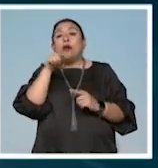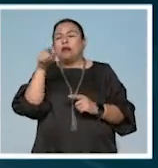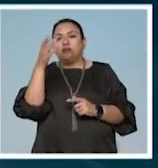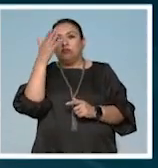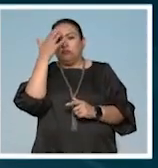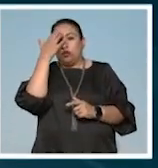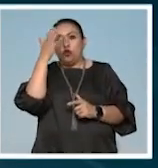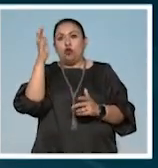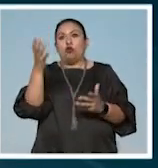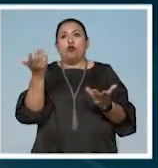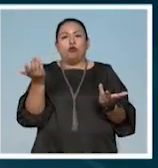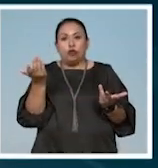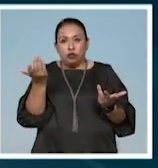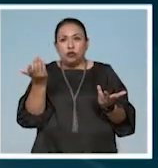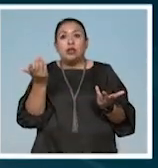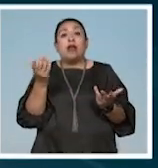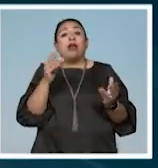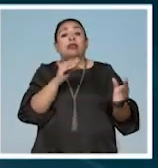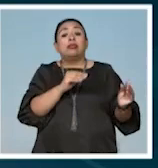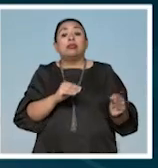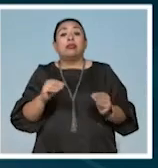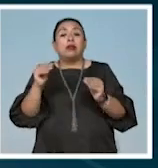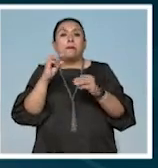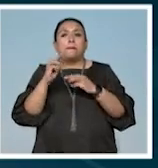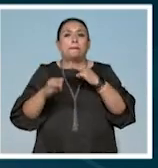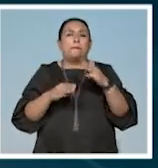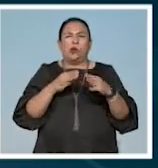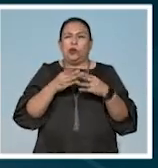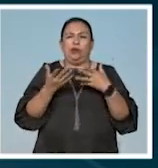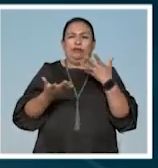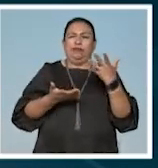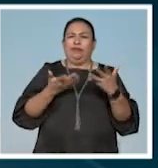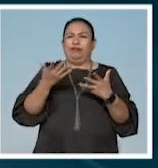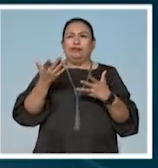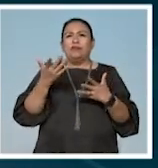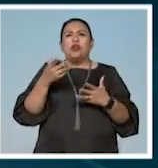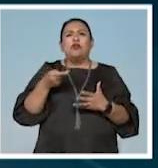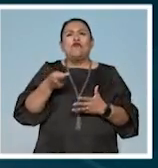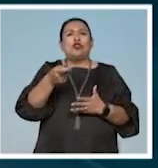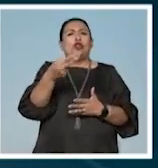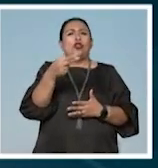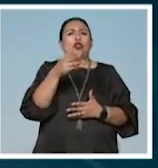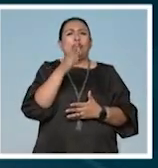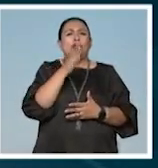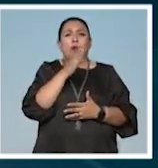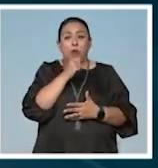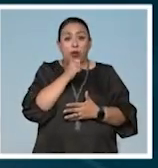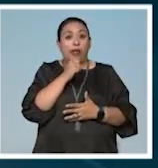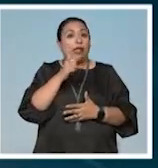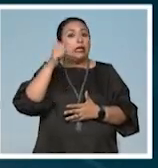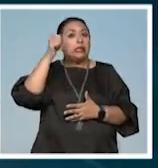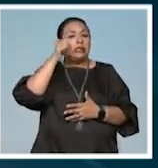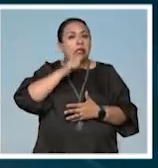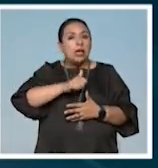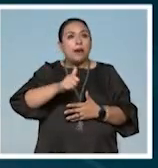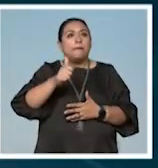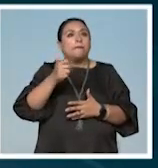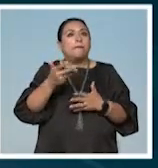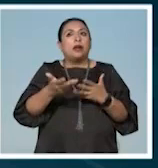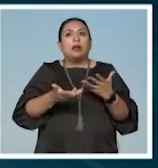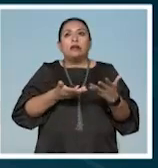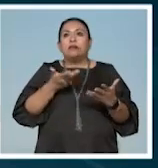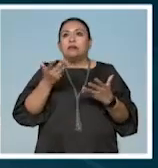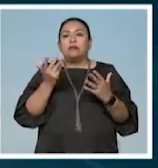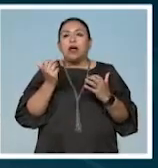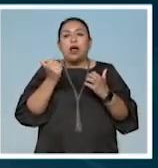desconocido, trasladándose a un mundo de misterio, de lo innombrable, y siempre queda flotando